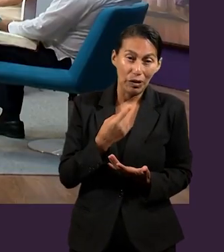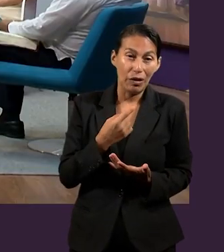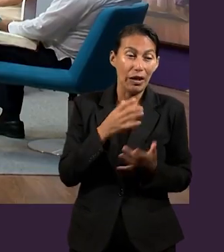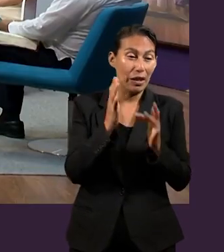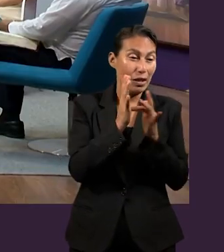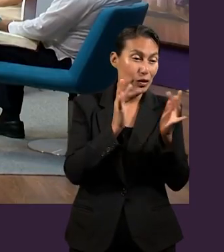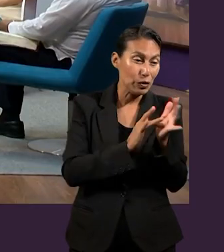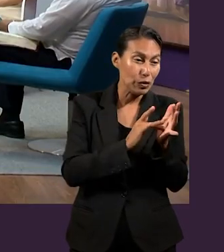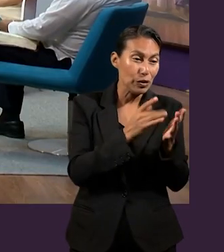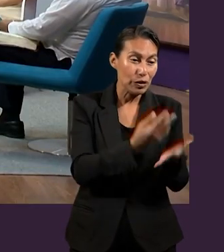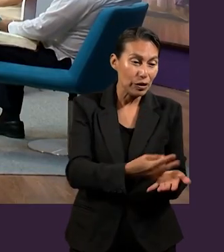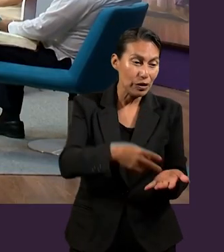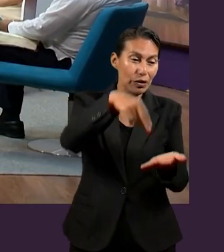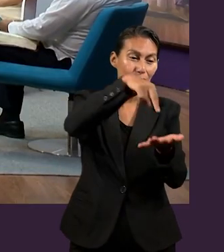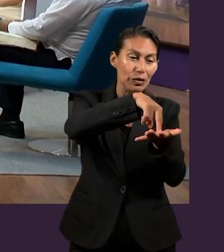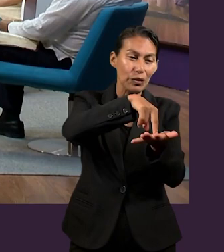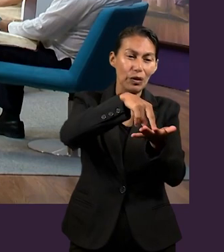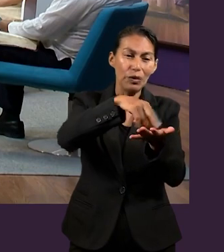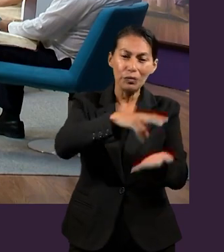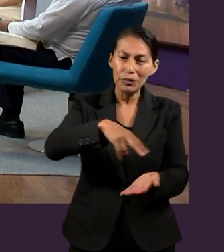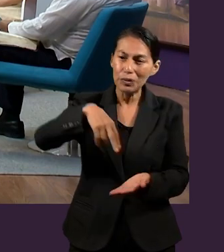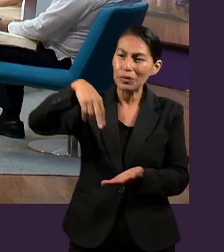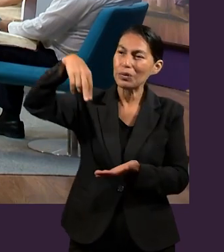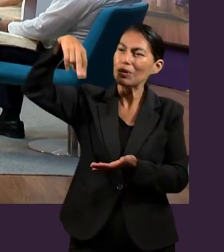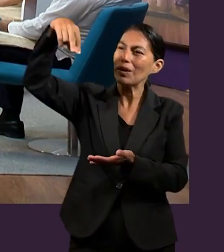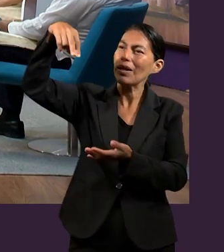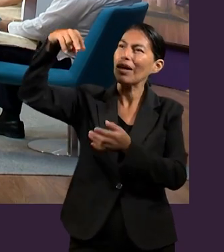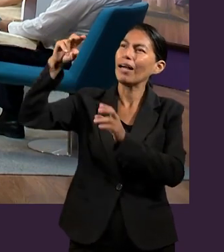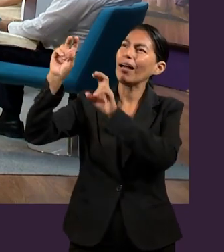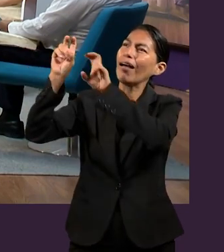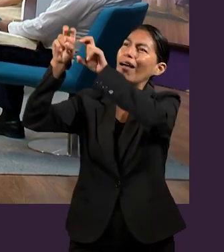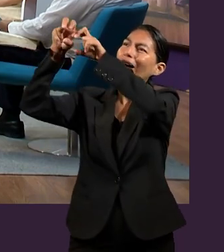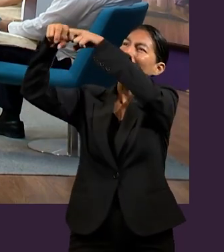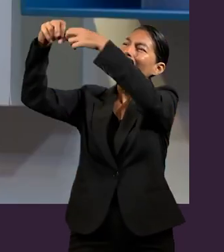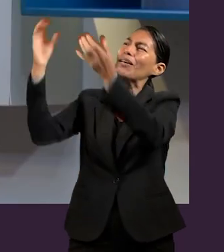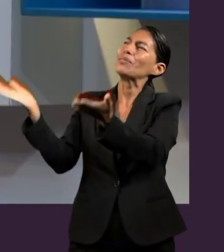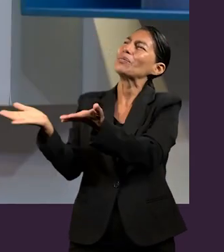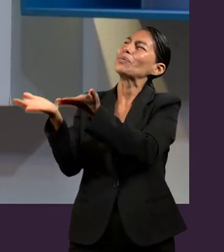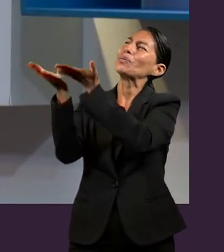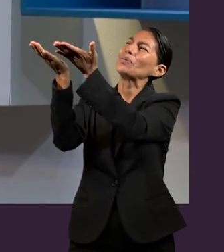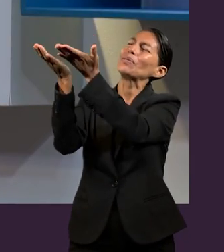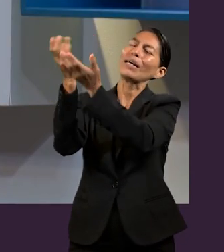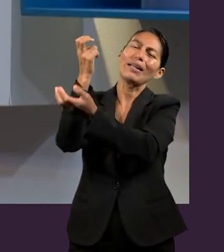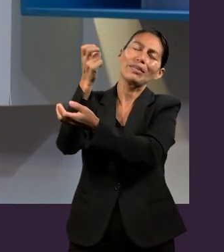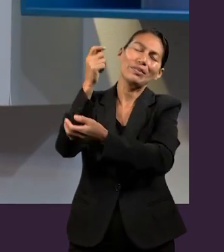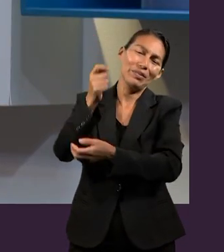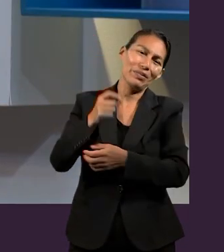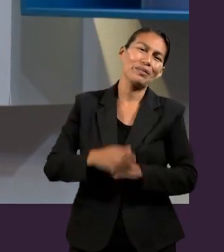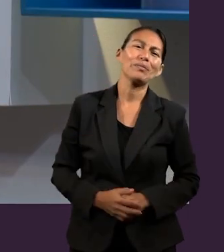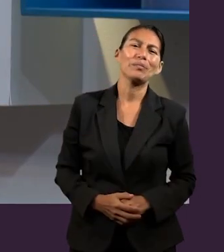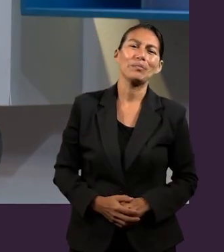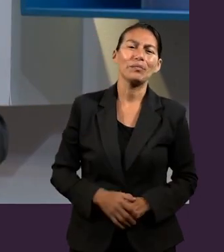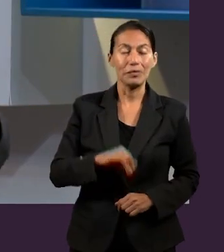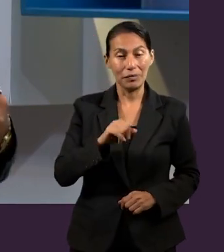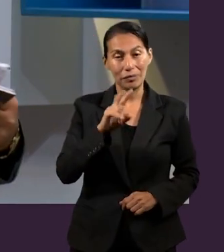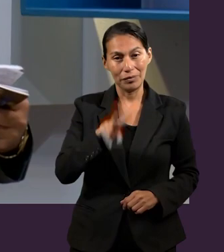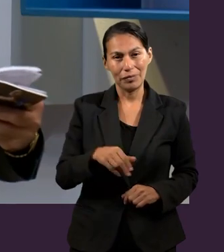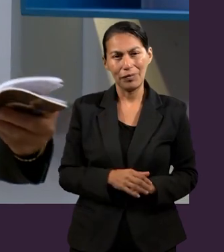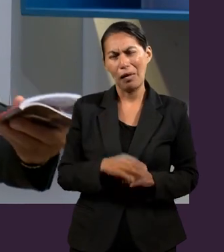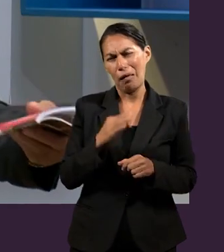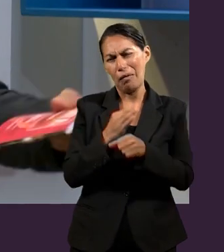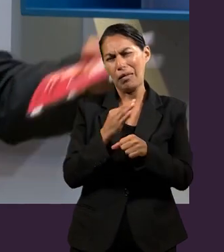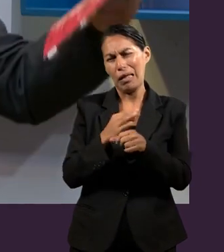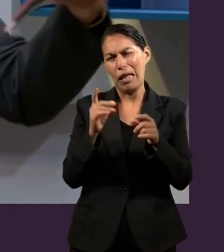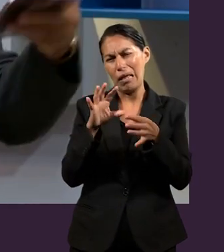un poquito más adelante, vamos a comentar así muy brevemente también sobre la gracia, sobre ese recurso